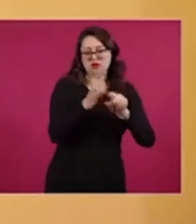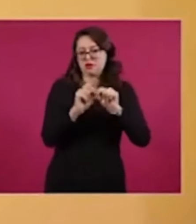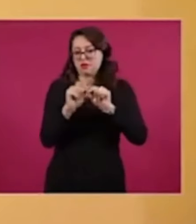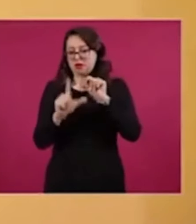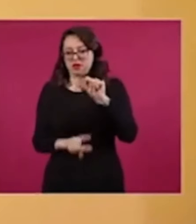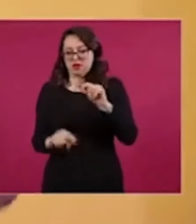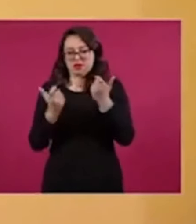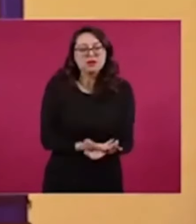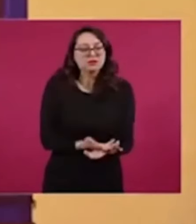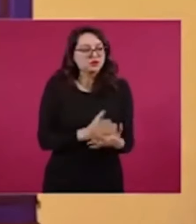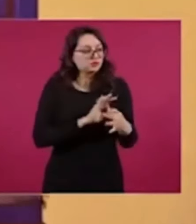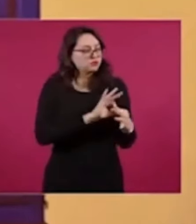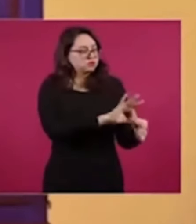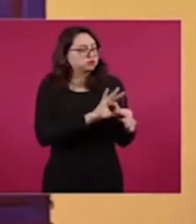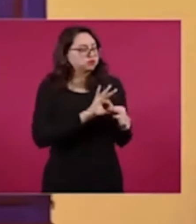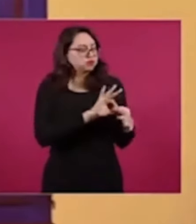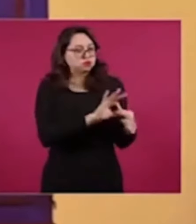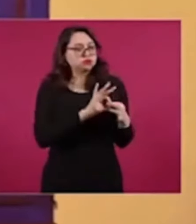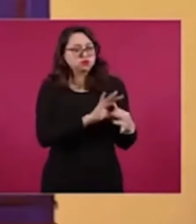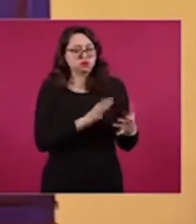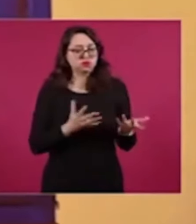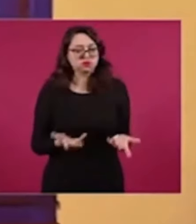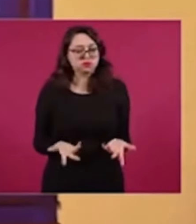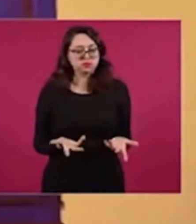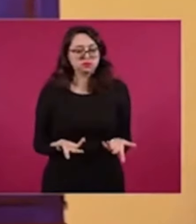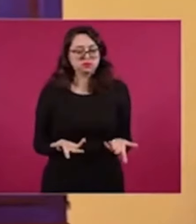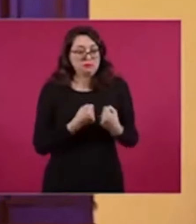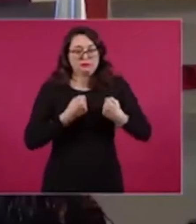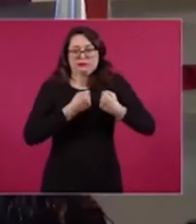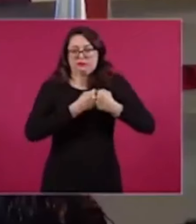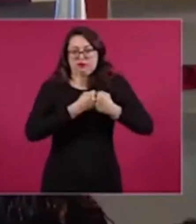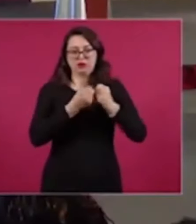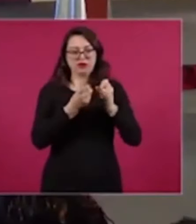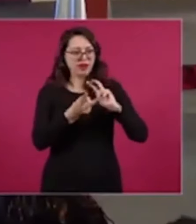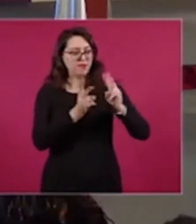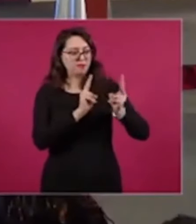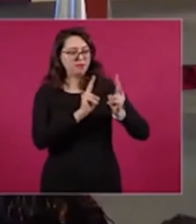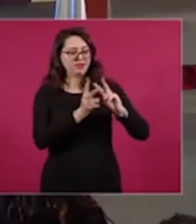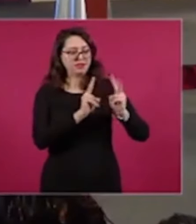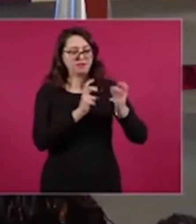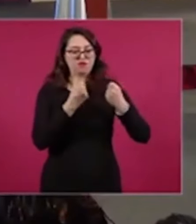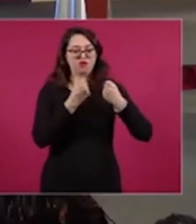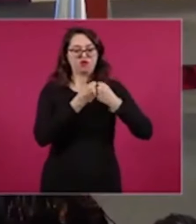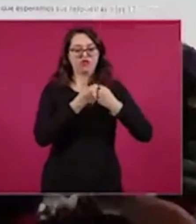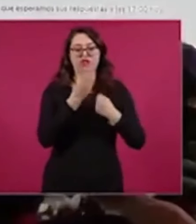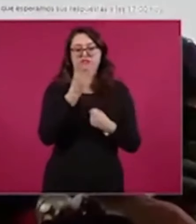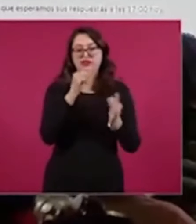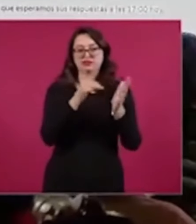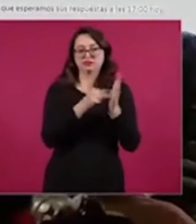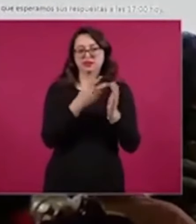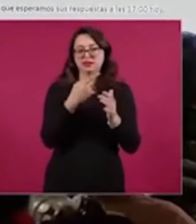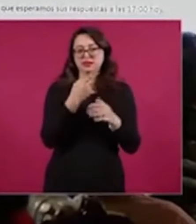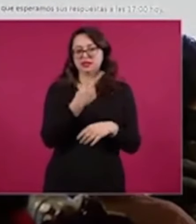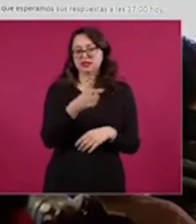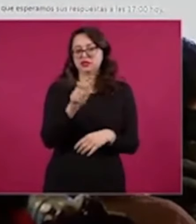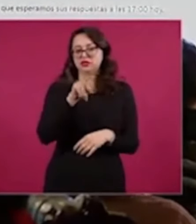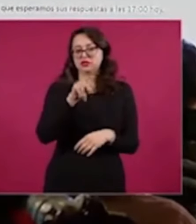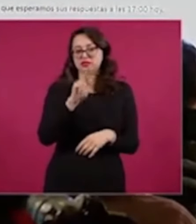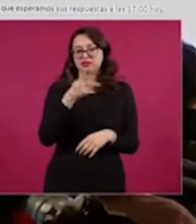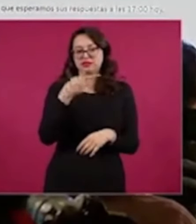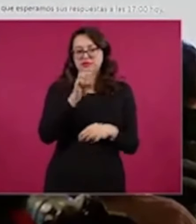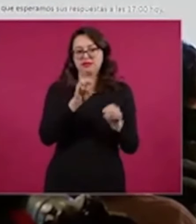económicos comerciales, porque tenemos una vecindad, una frontera de 3 mil 180